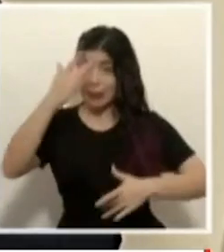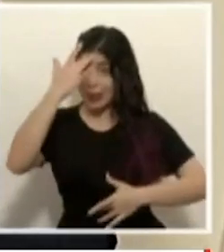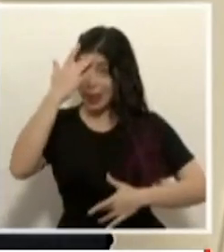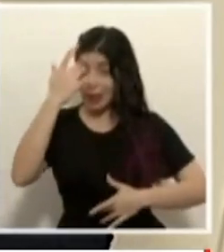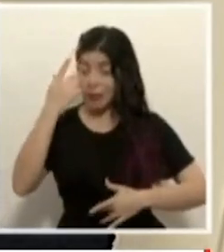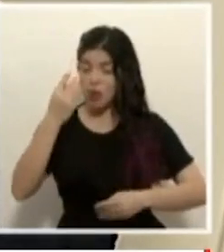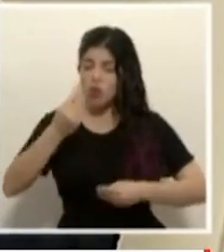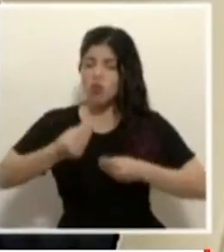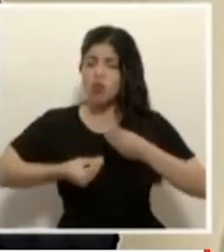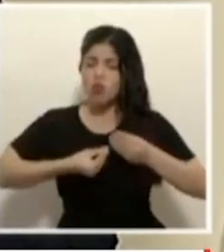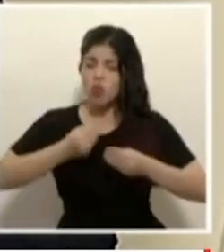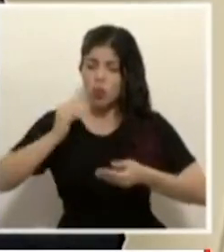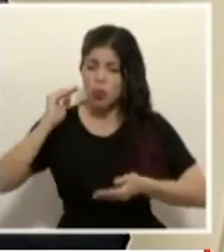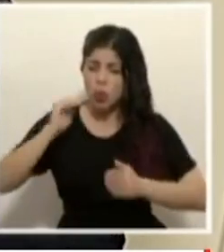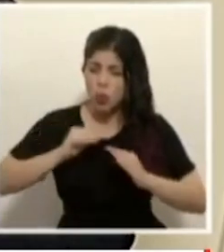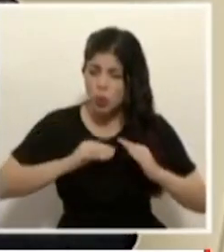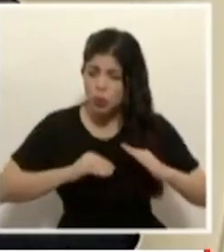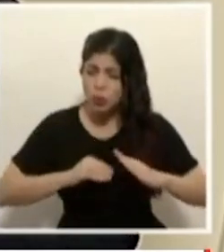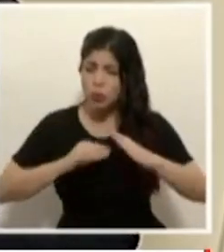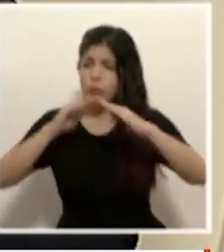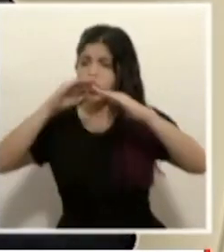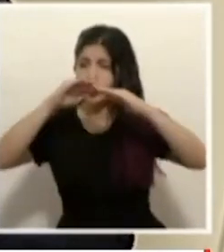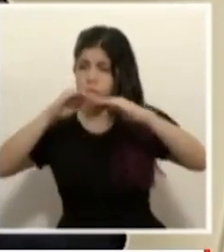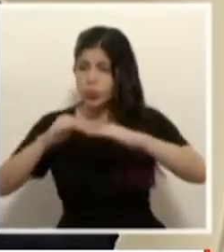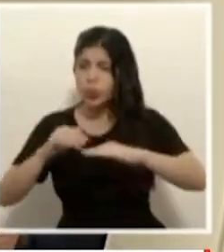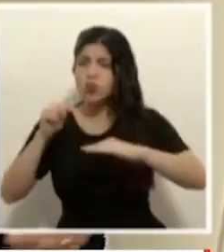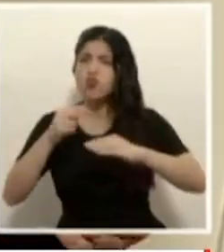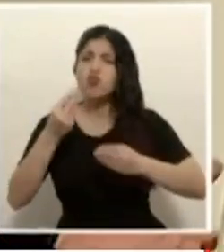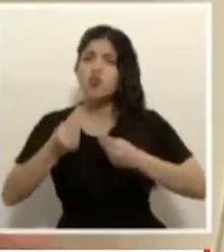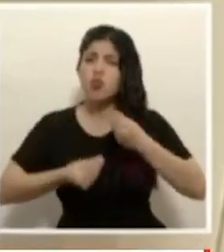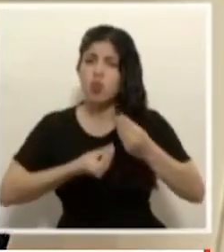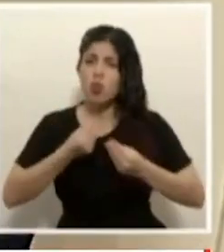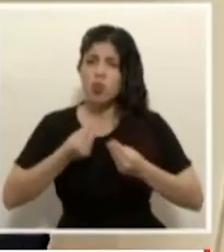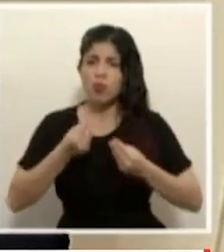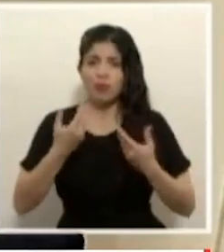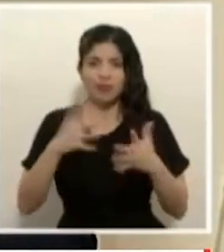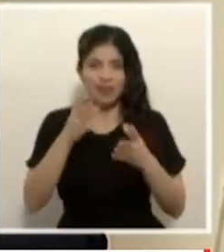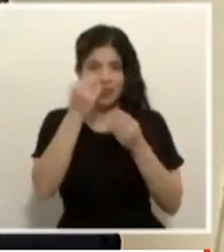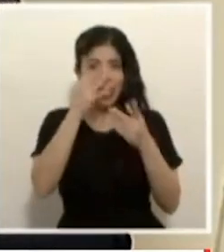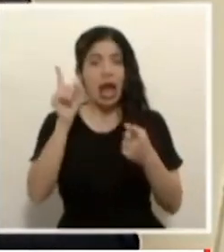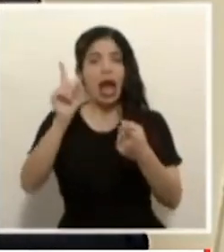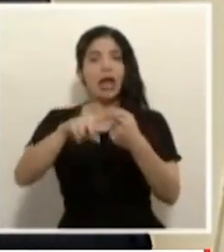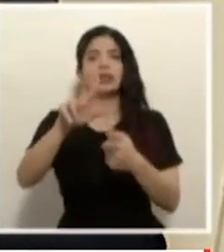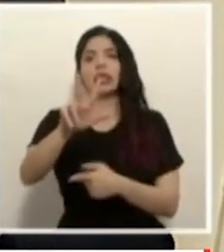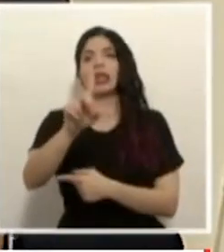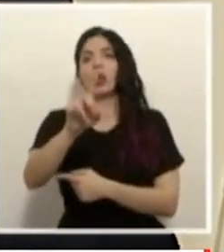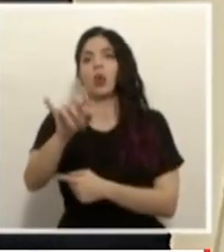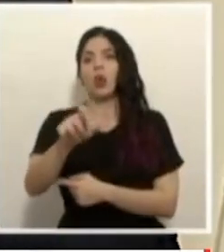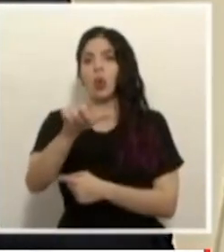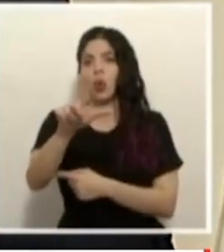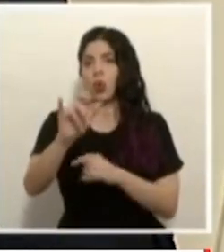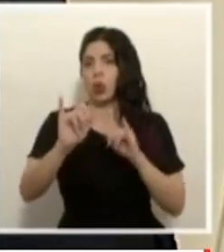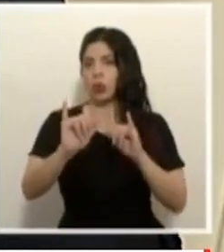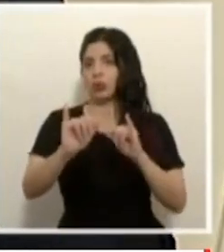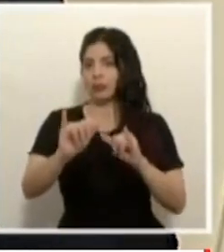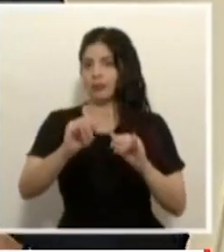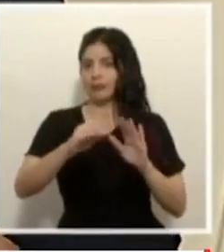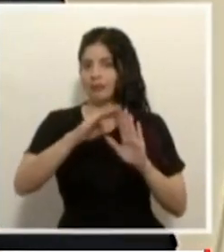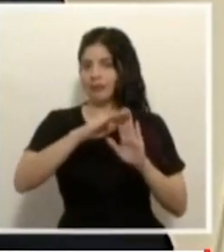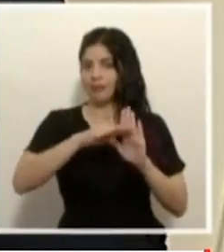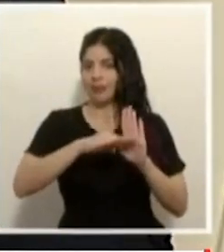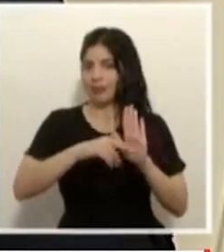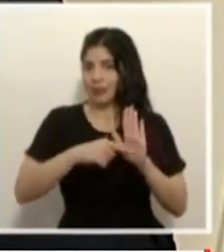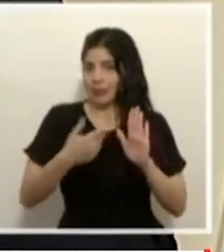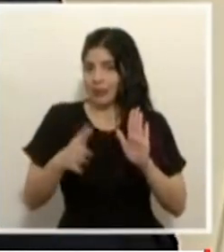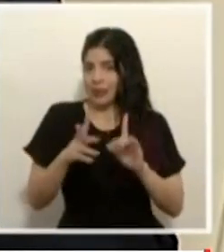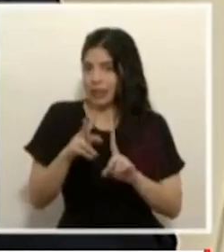logremos atenuar la curva necesitamos seguir como ya está anunciado hasta el 31 de julio con las medidas que ya han sido